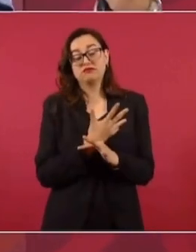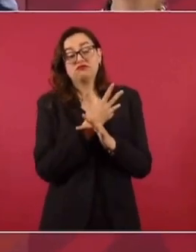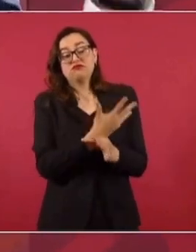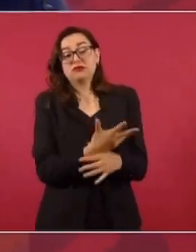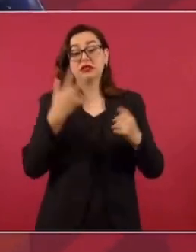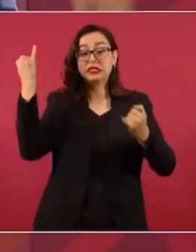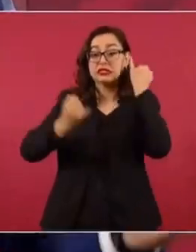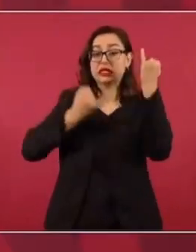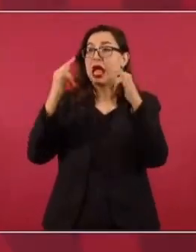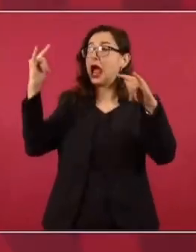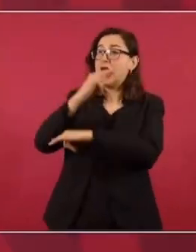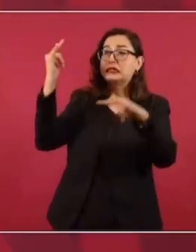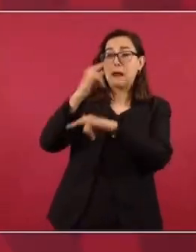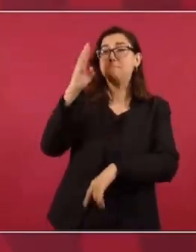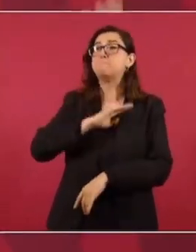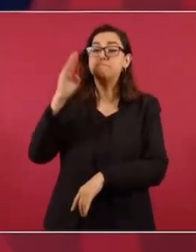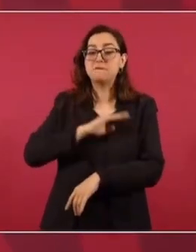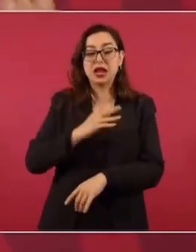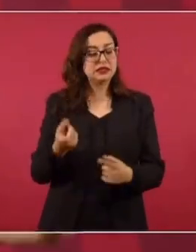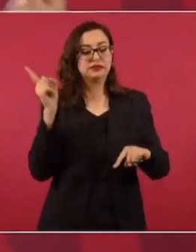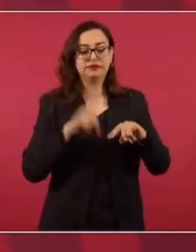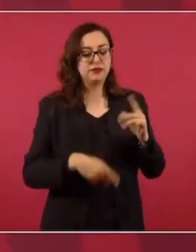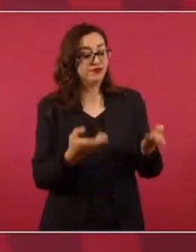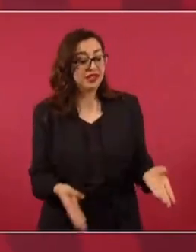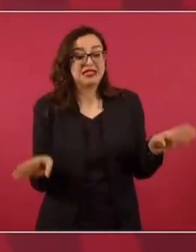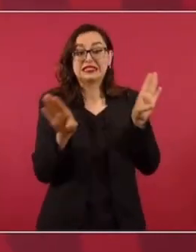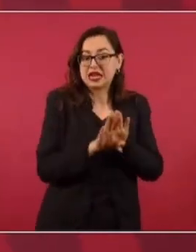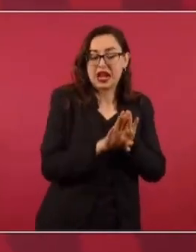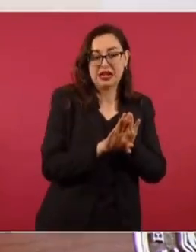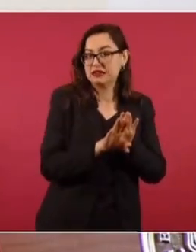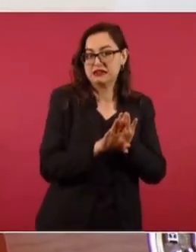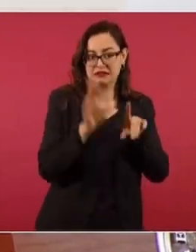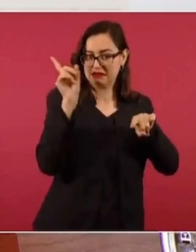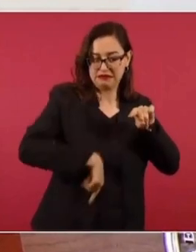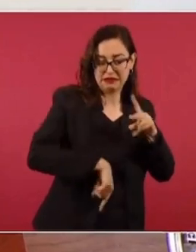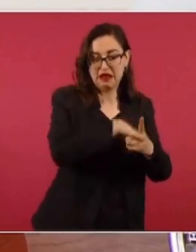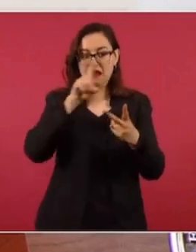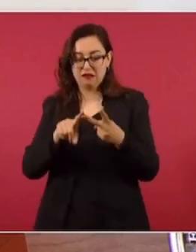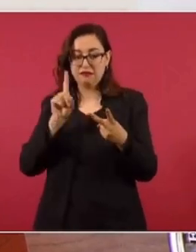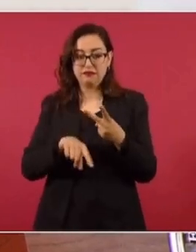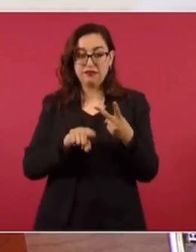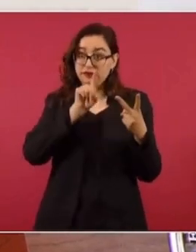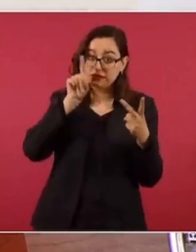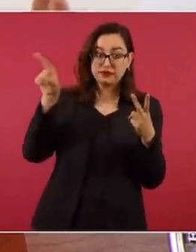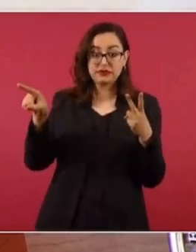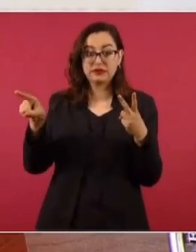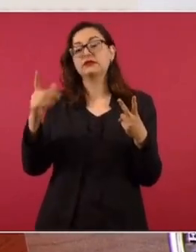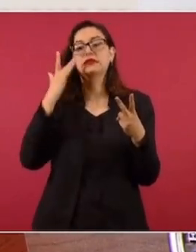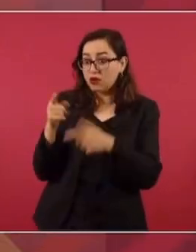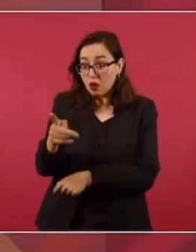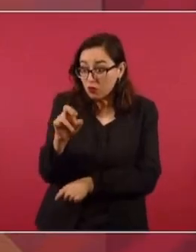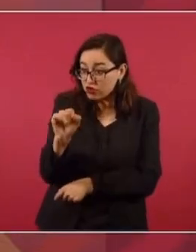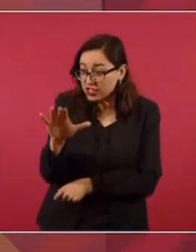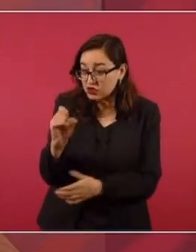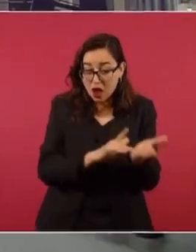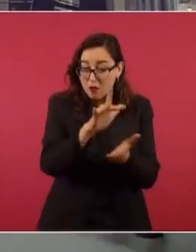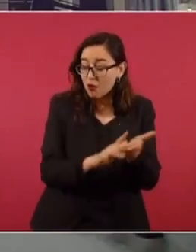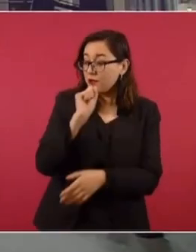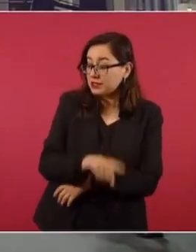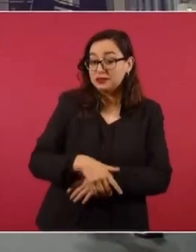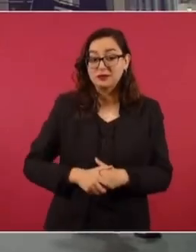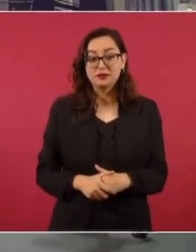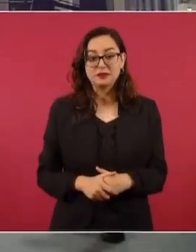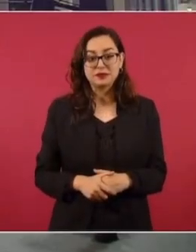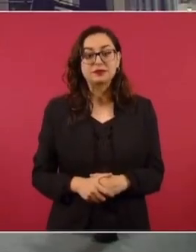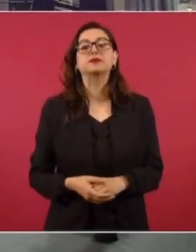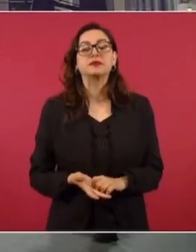aérea no podía operar. Y no solo iban a cerrar ese aeropuerto, iban a cerrar también el aeropuerto de Santa Lucía. Sobre el tema de lo que menciona, si